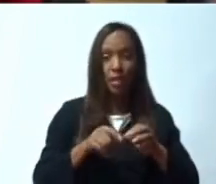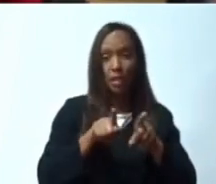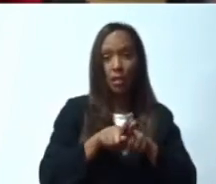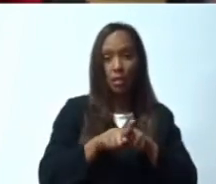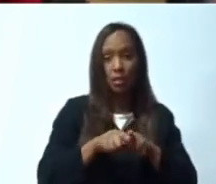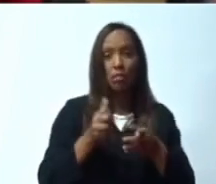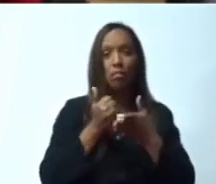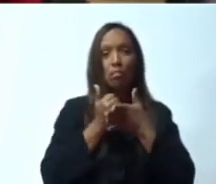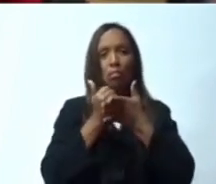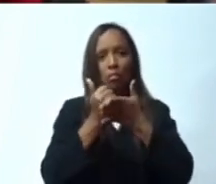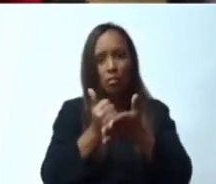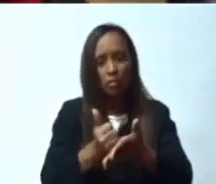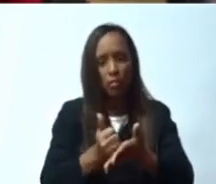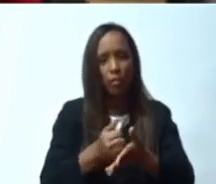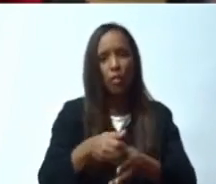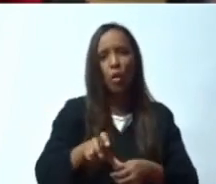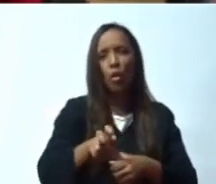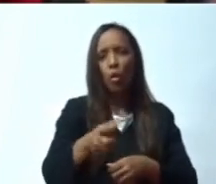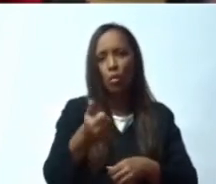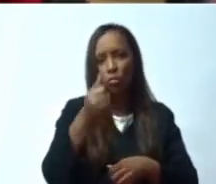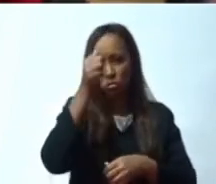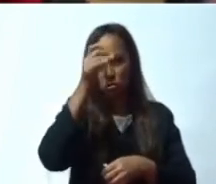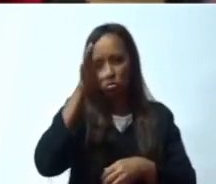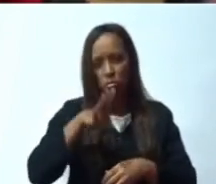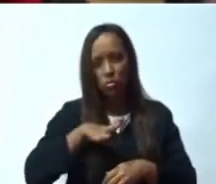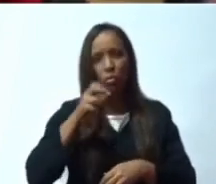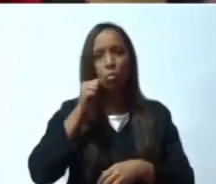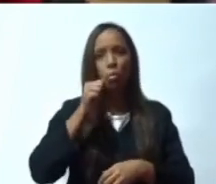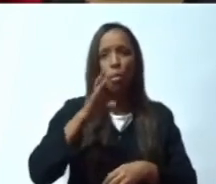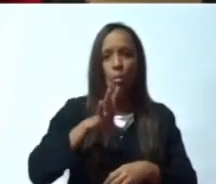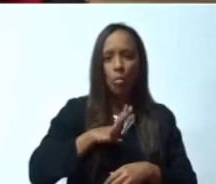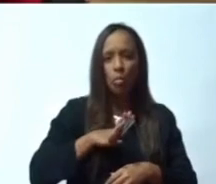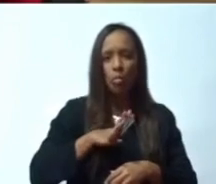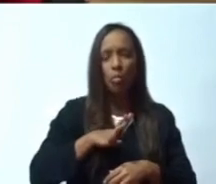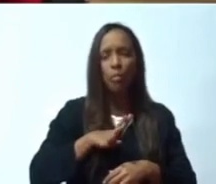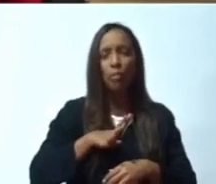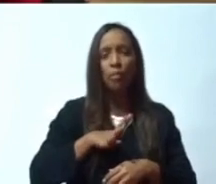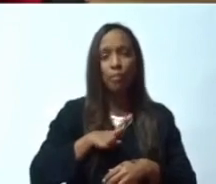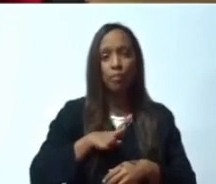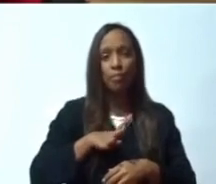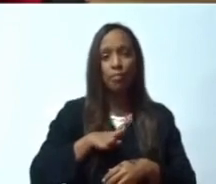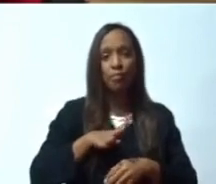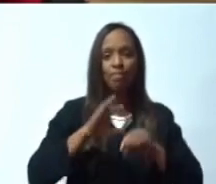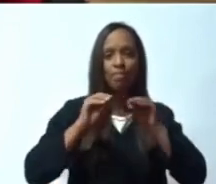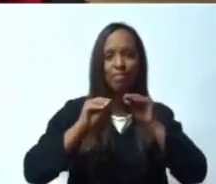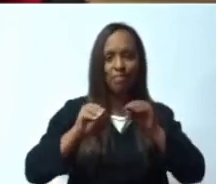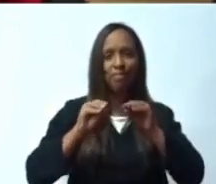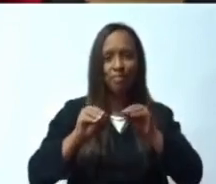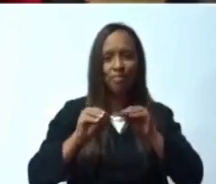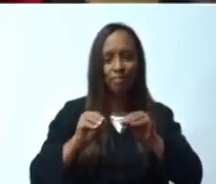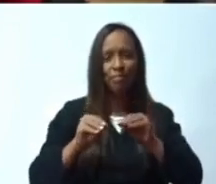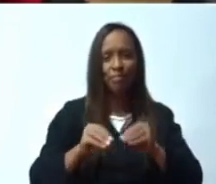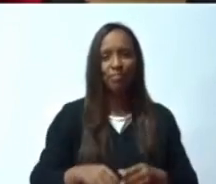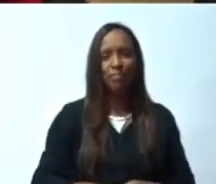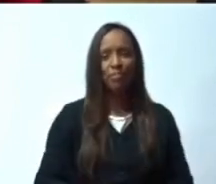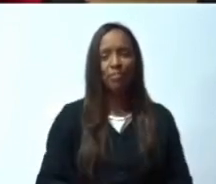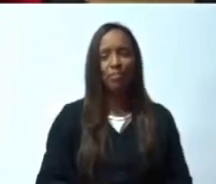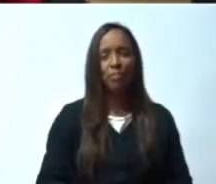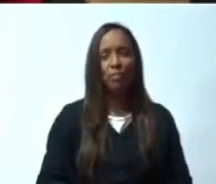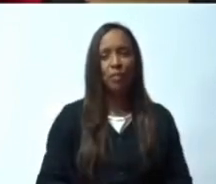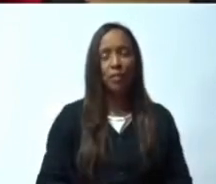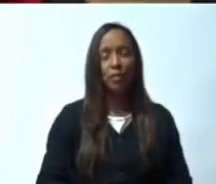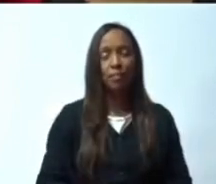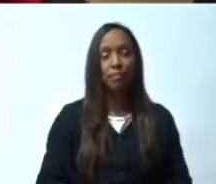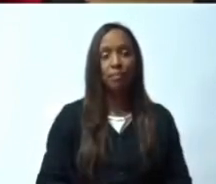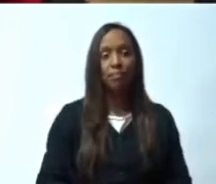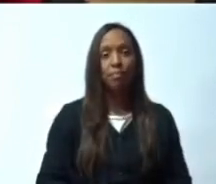en su haber bibliográfico, Ramón de Jesús,